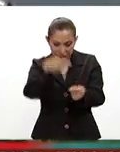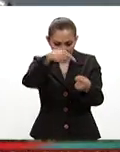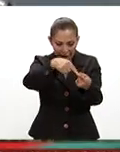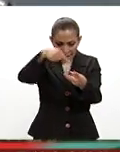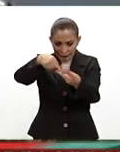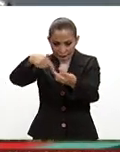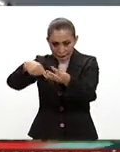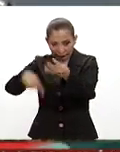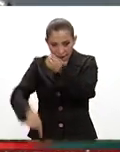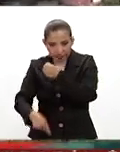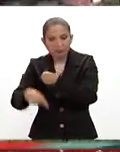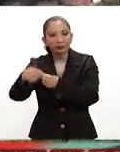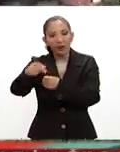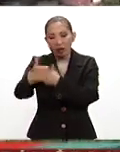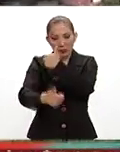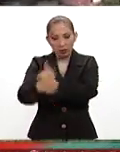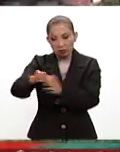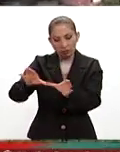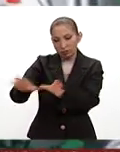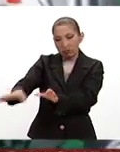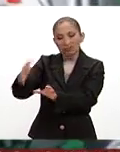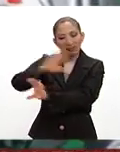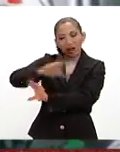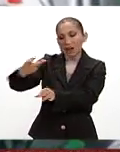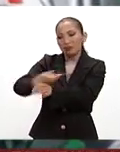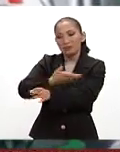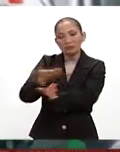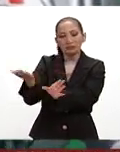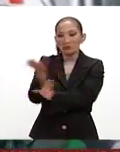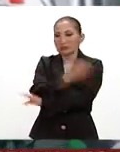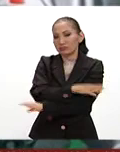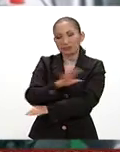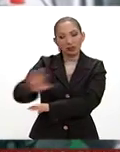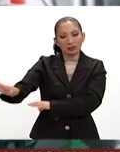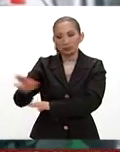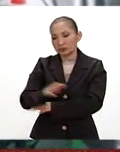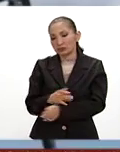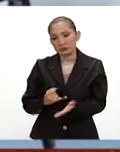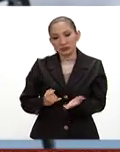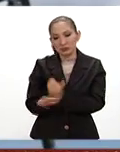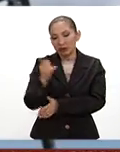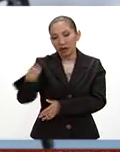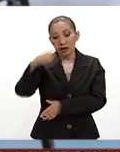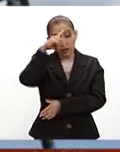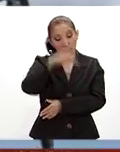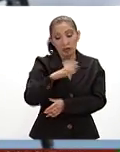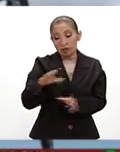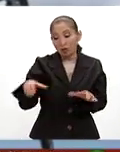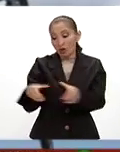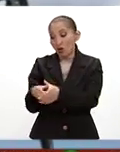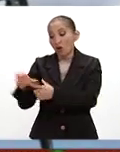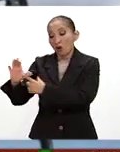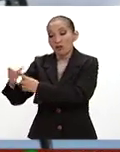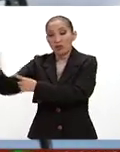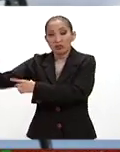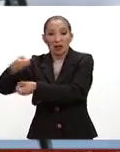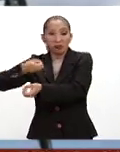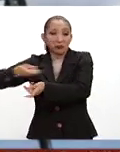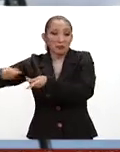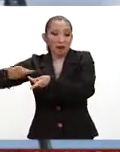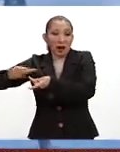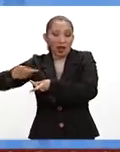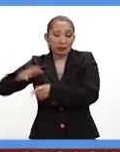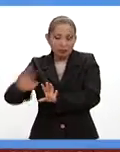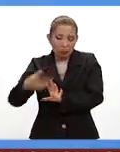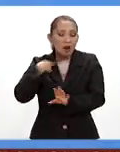en cuanto a la competencia, porque la competencia, bueno, no la define el país, sino el comité organizador. Pero sí,